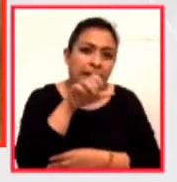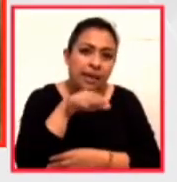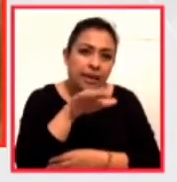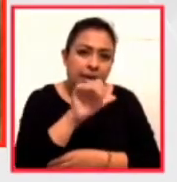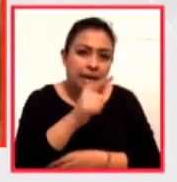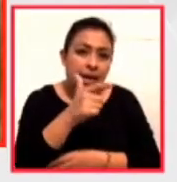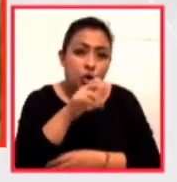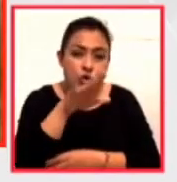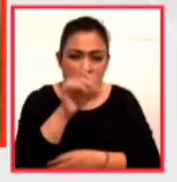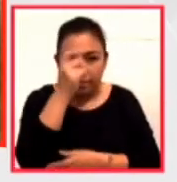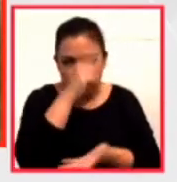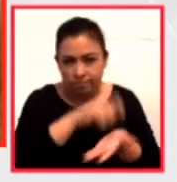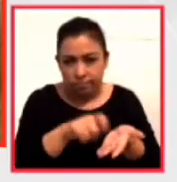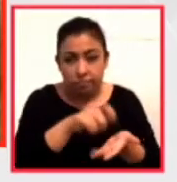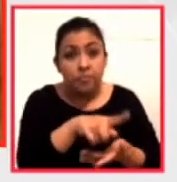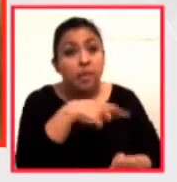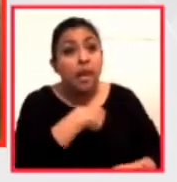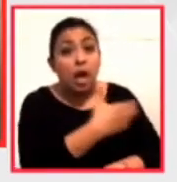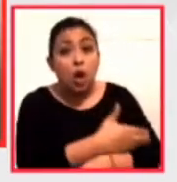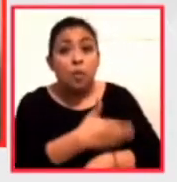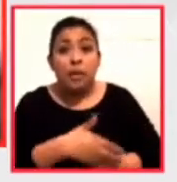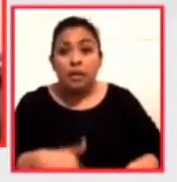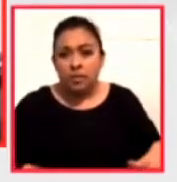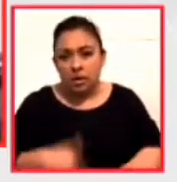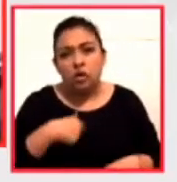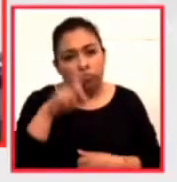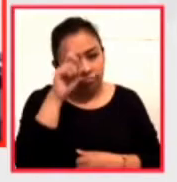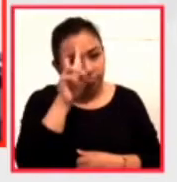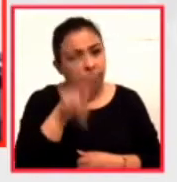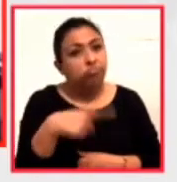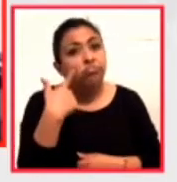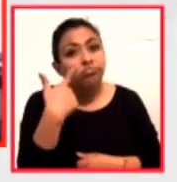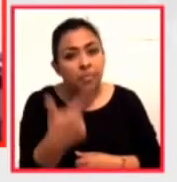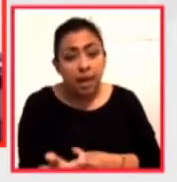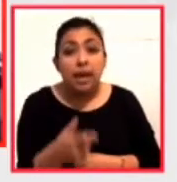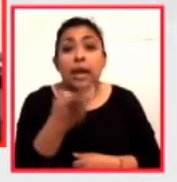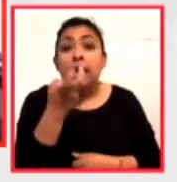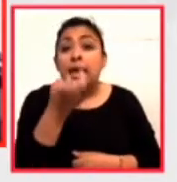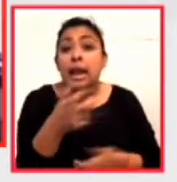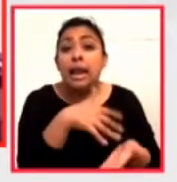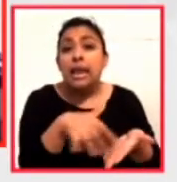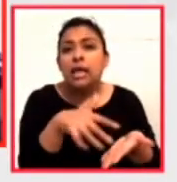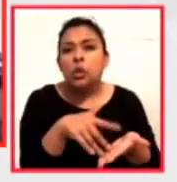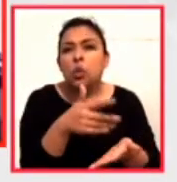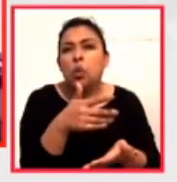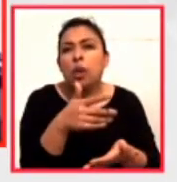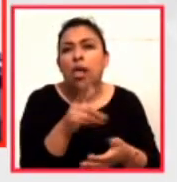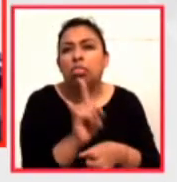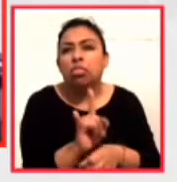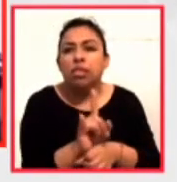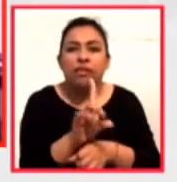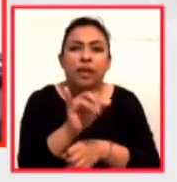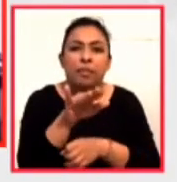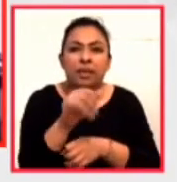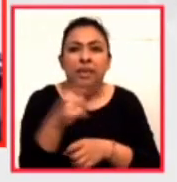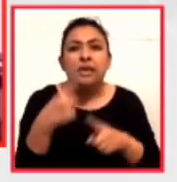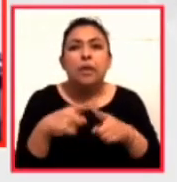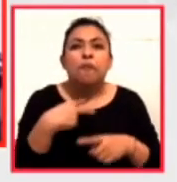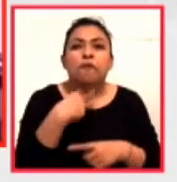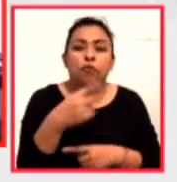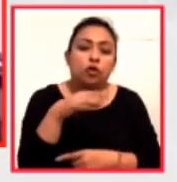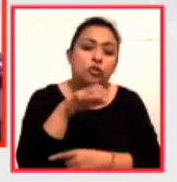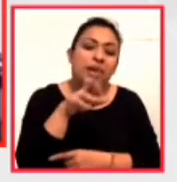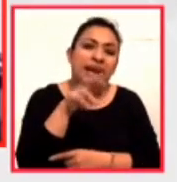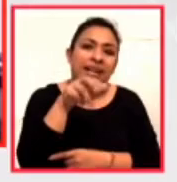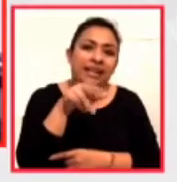Nos estamos acompañando del teatro, yo les recomiendo que no se lo pierdan, es una lectura dramatizada en voz de Marina de Tavira, que ha